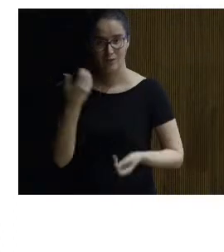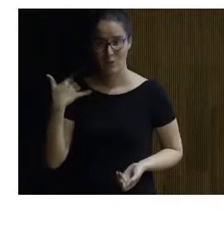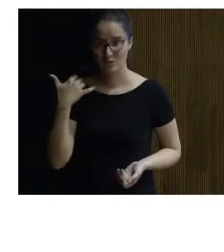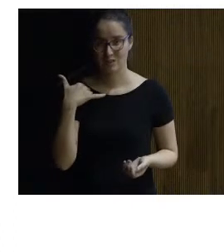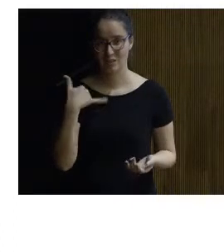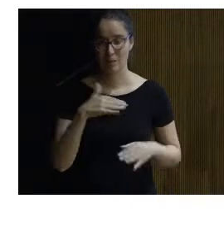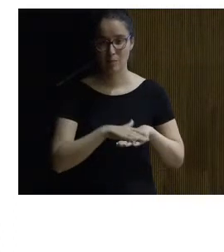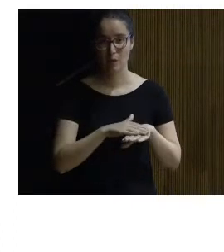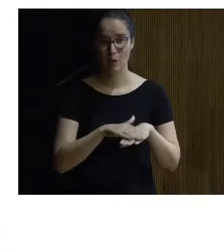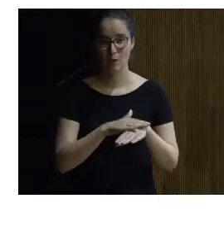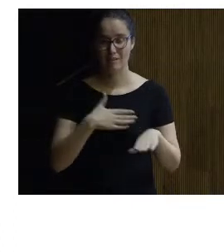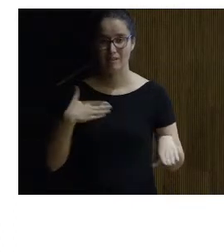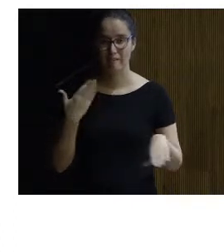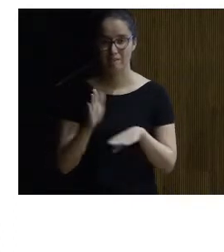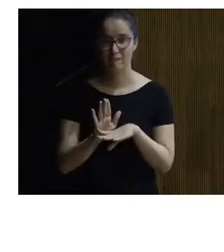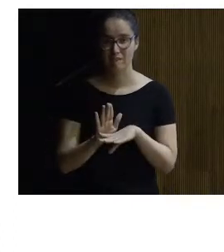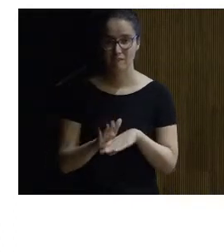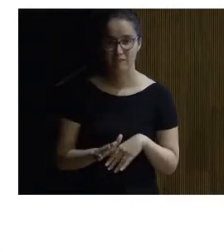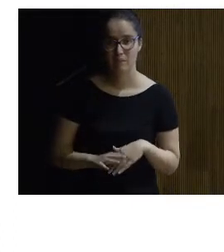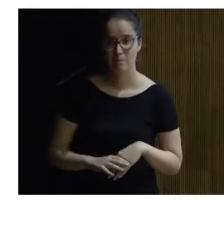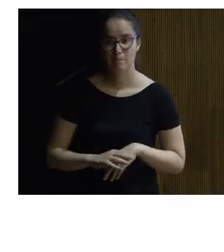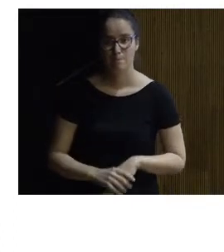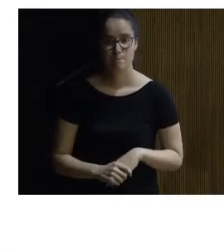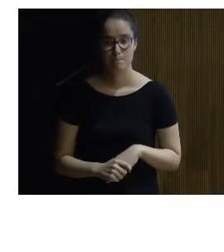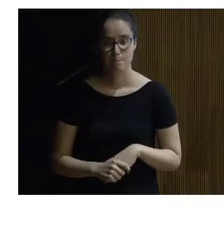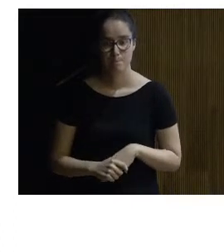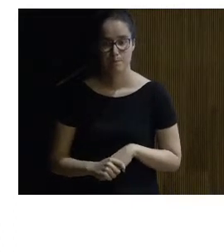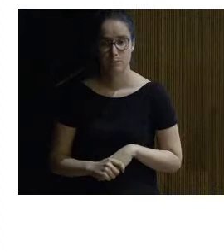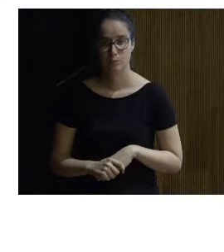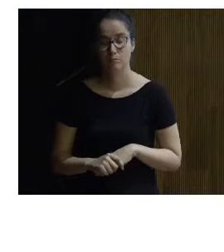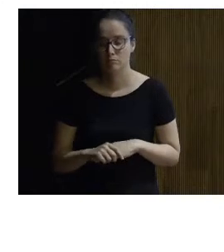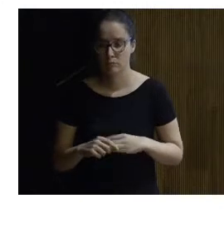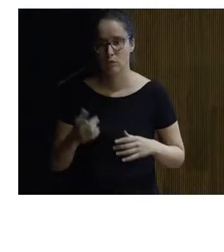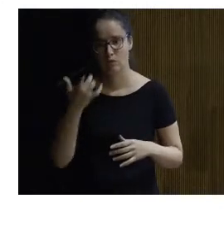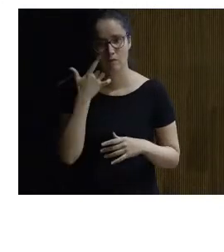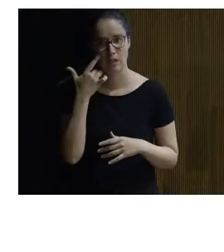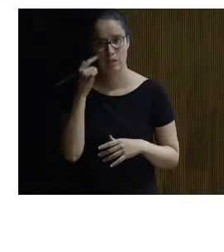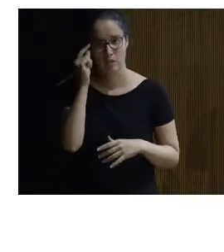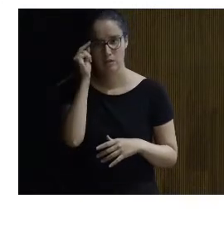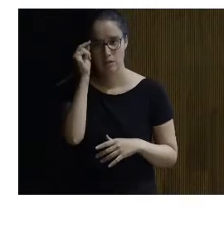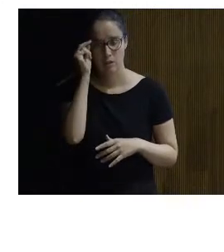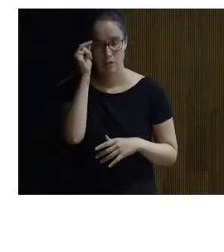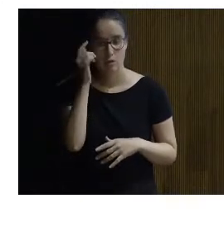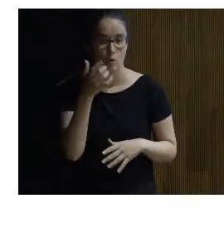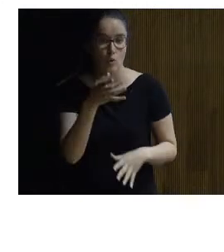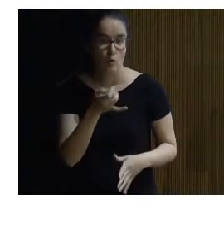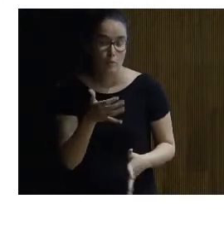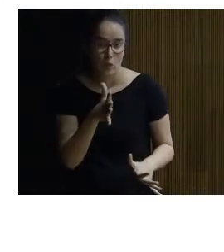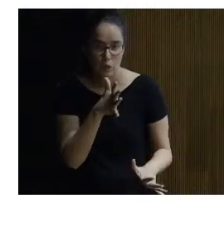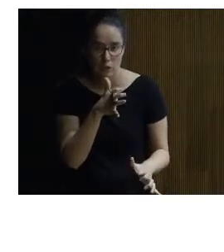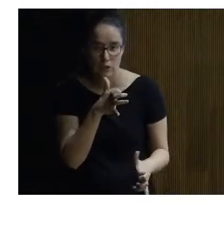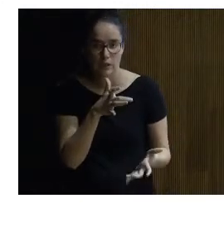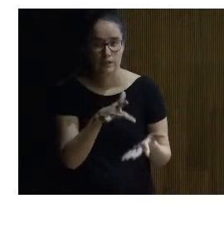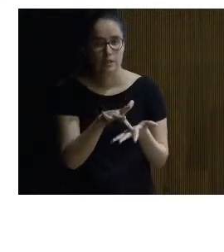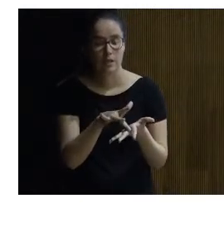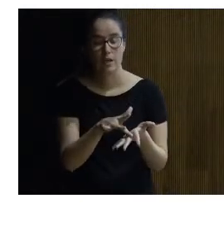perdón os quería mostrar en esta anterior pues bueno fijaros era un poco tortuoso aquí ese